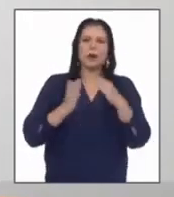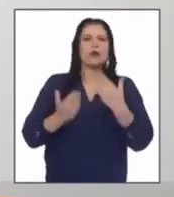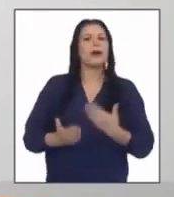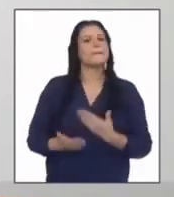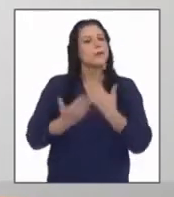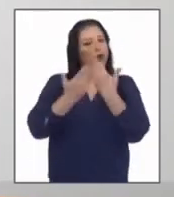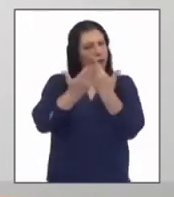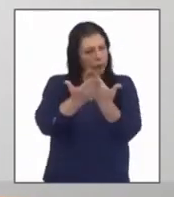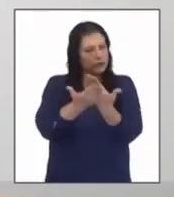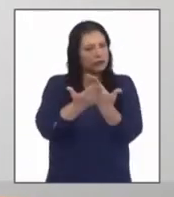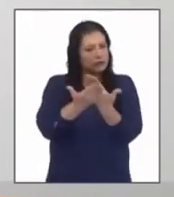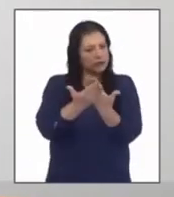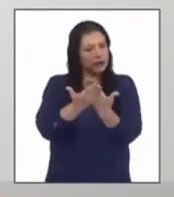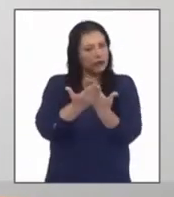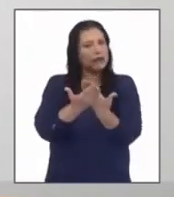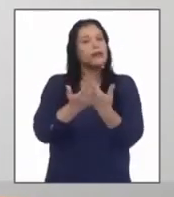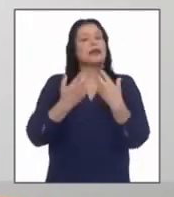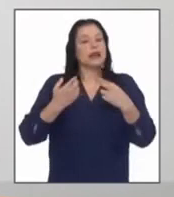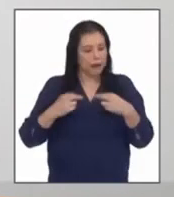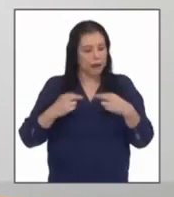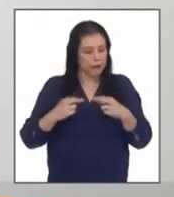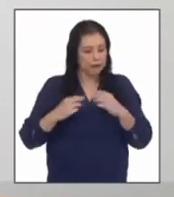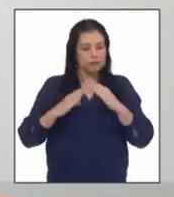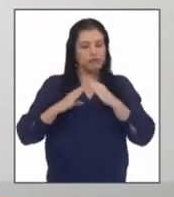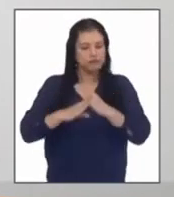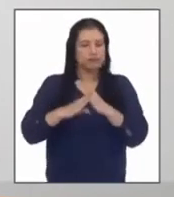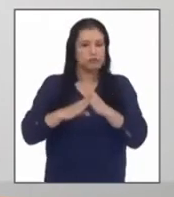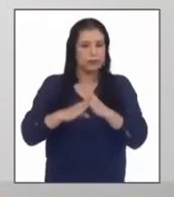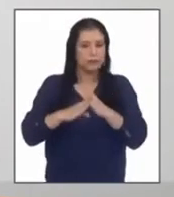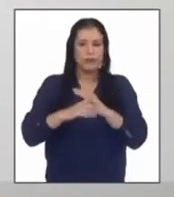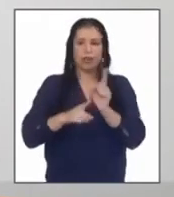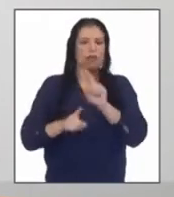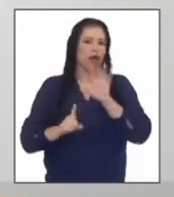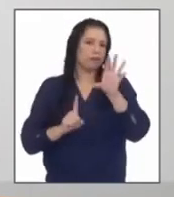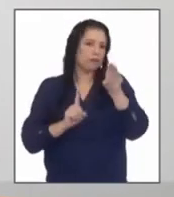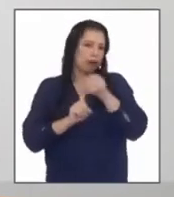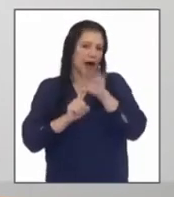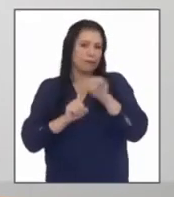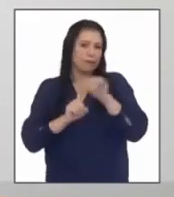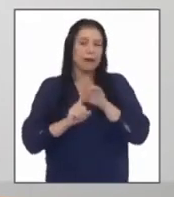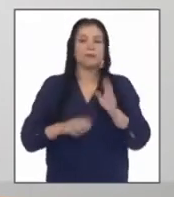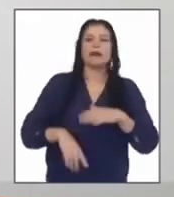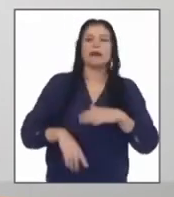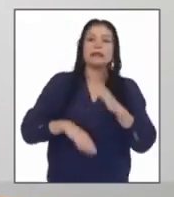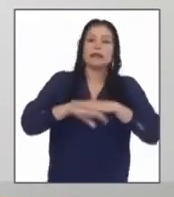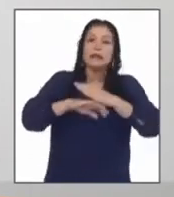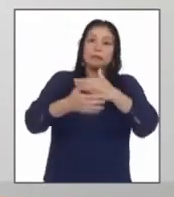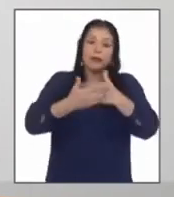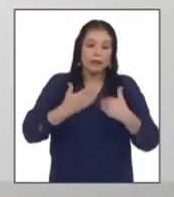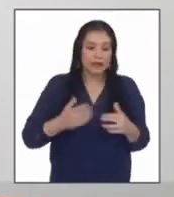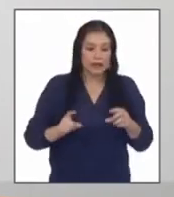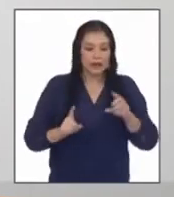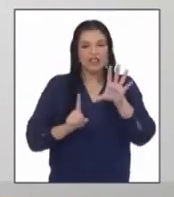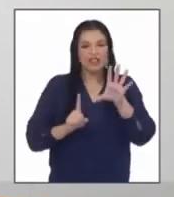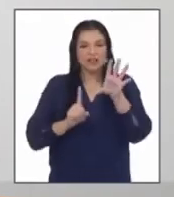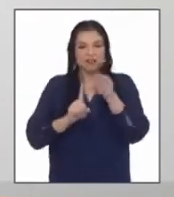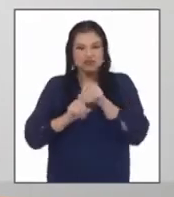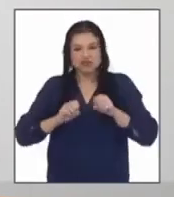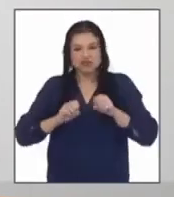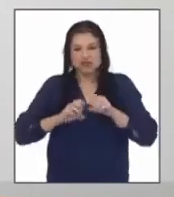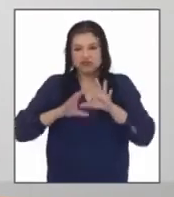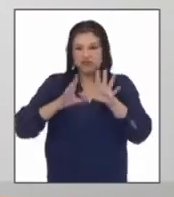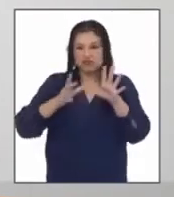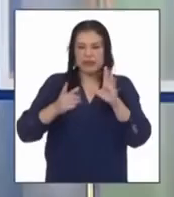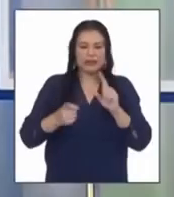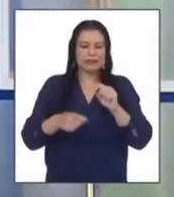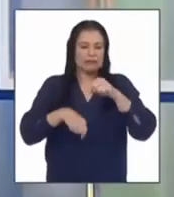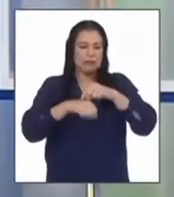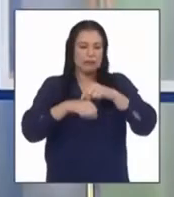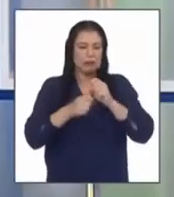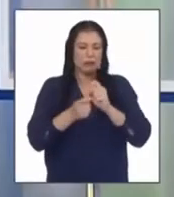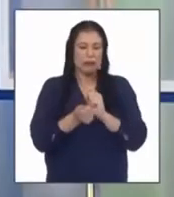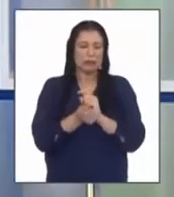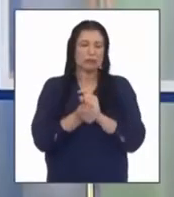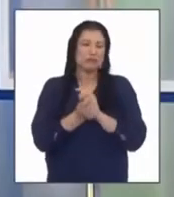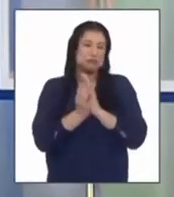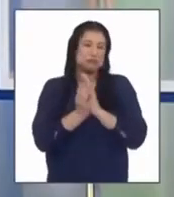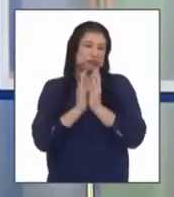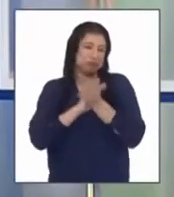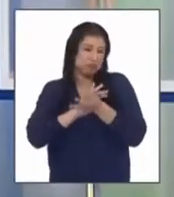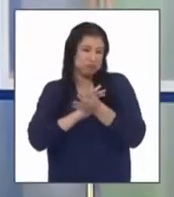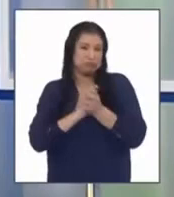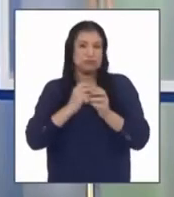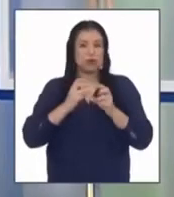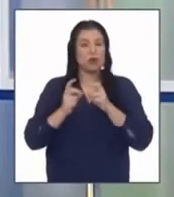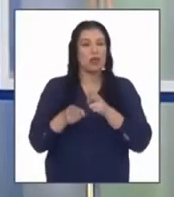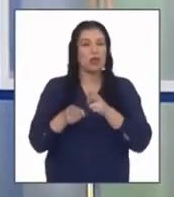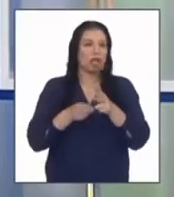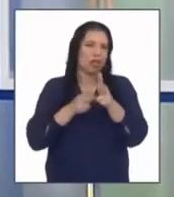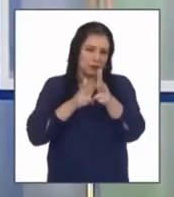propuesta que va a detener el contagio prevenir esta propagación en medio de la aglomeración profesora nos han